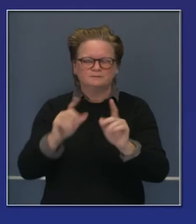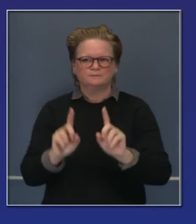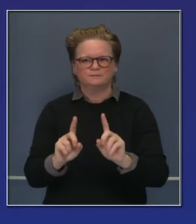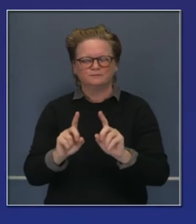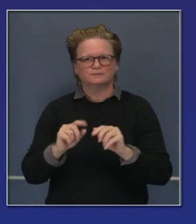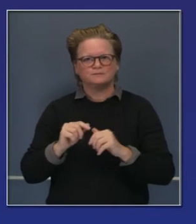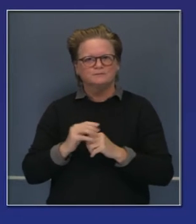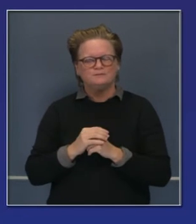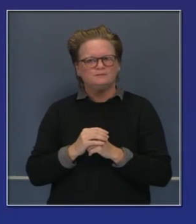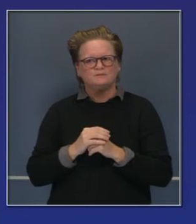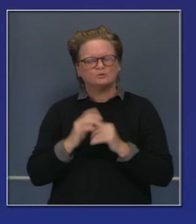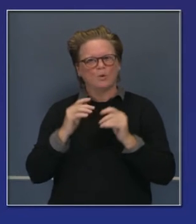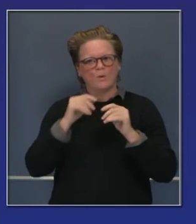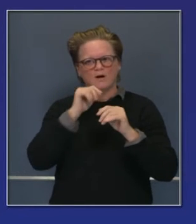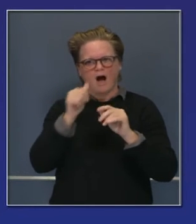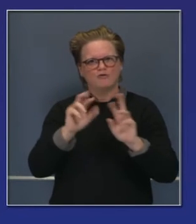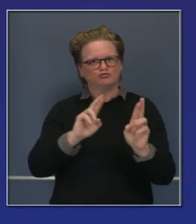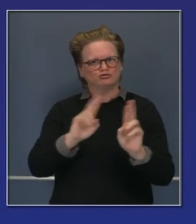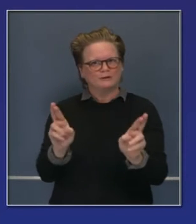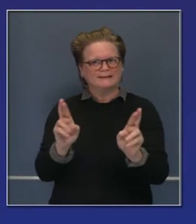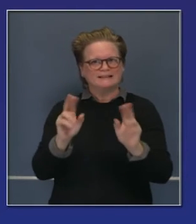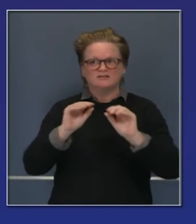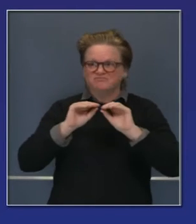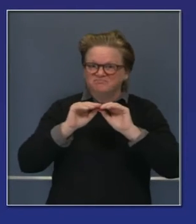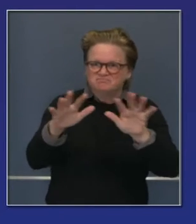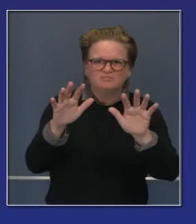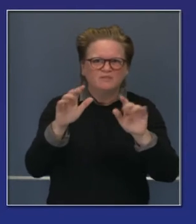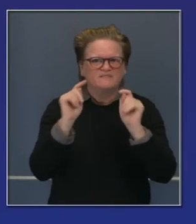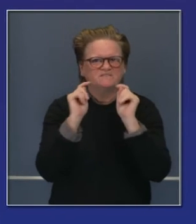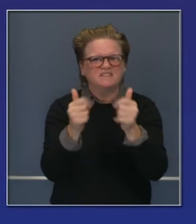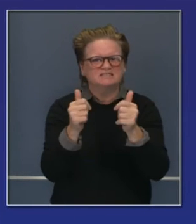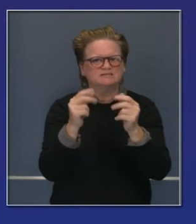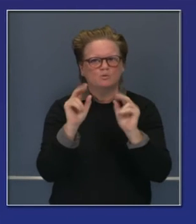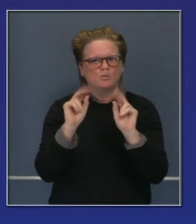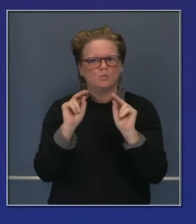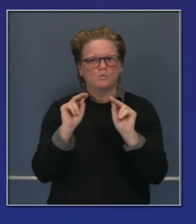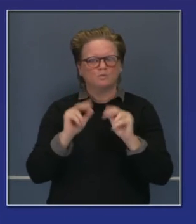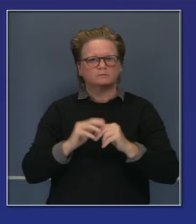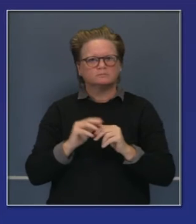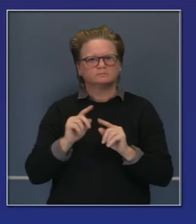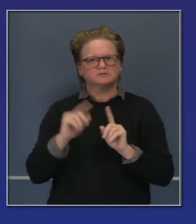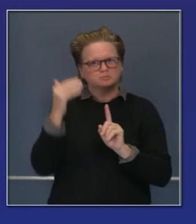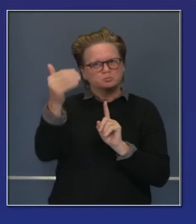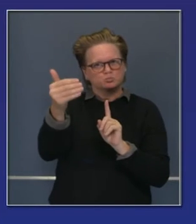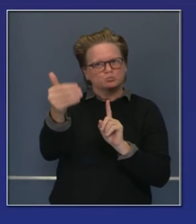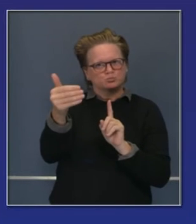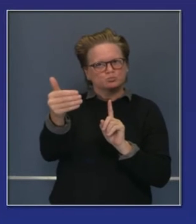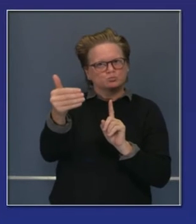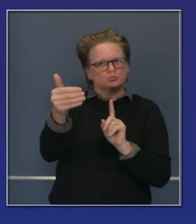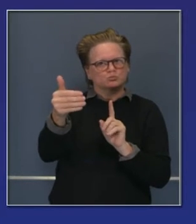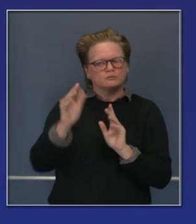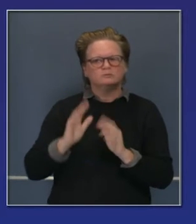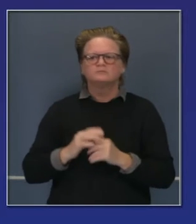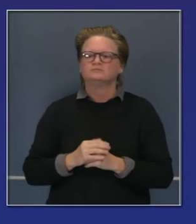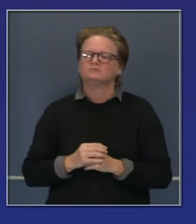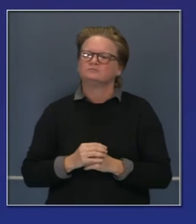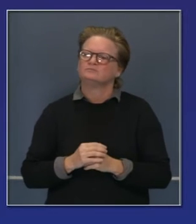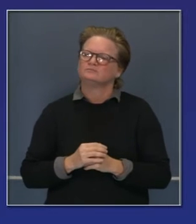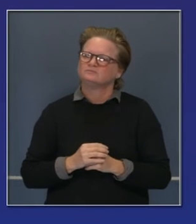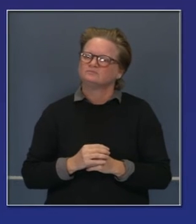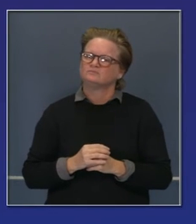fuera de los profesionales médicos, está a meses de suceder. Y tenemos que